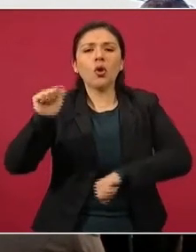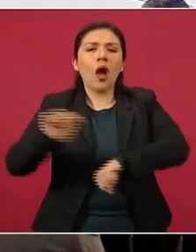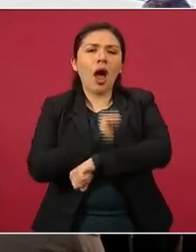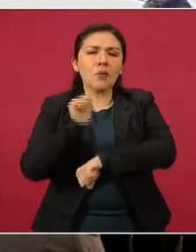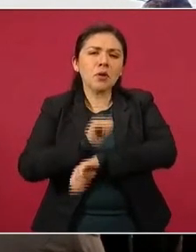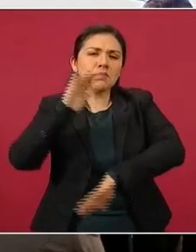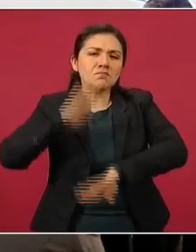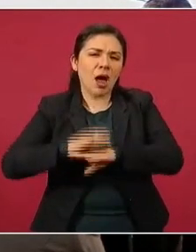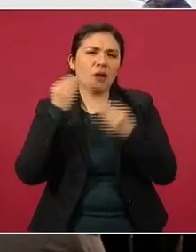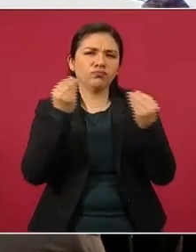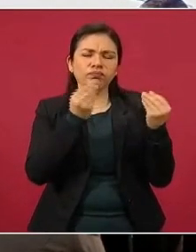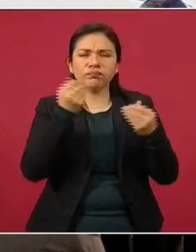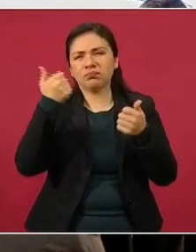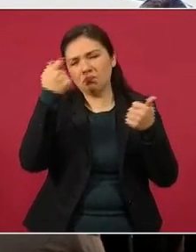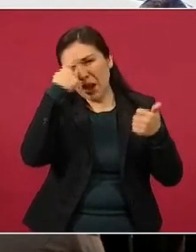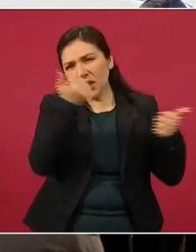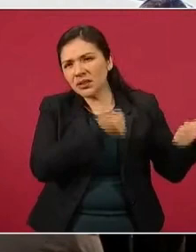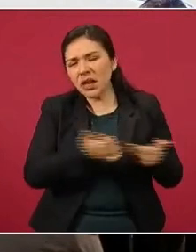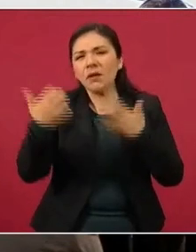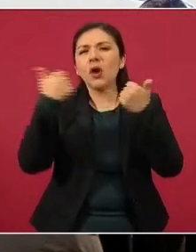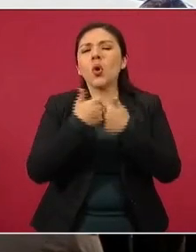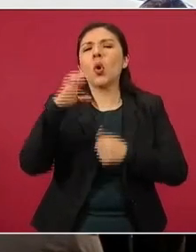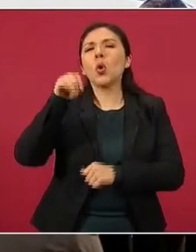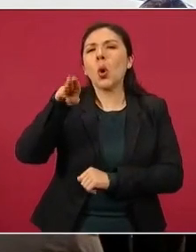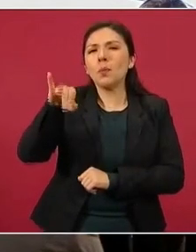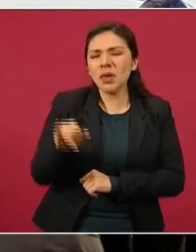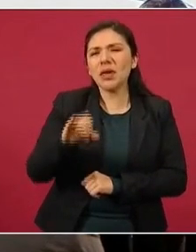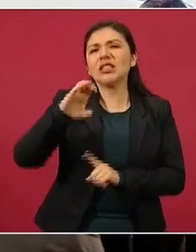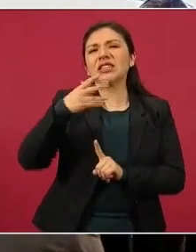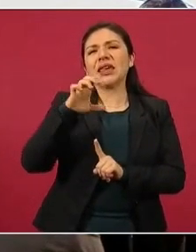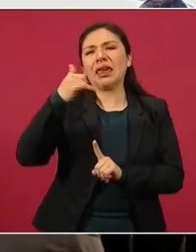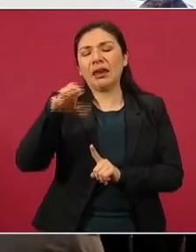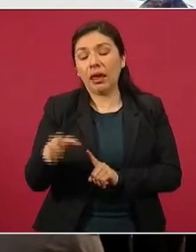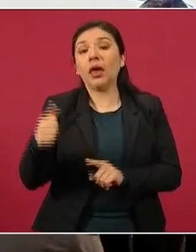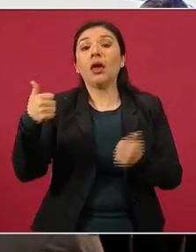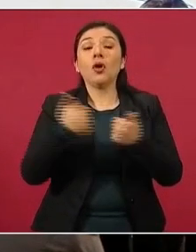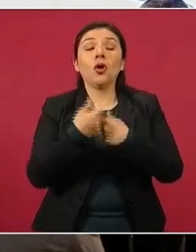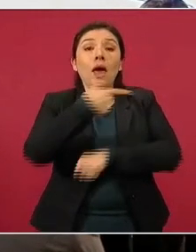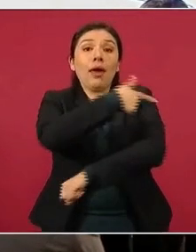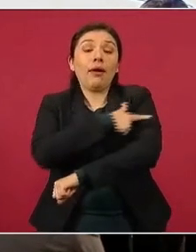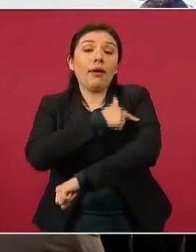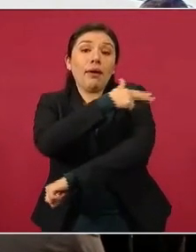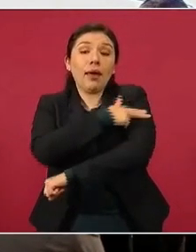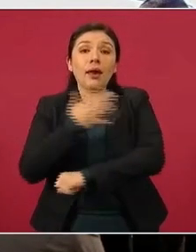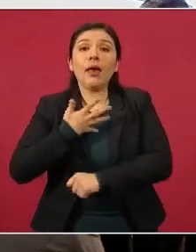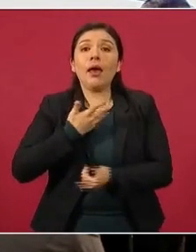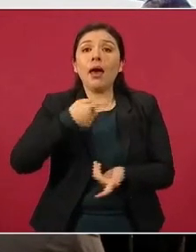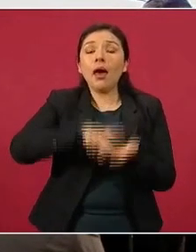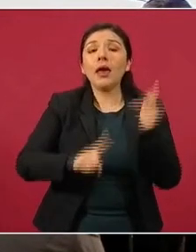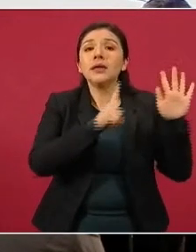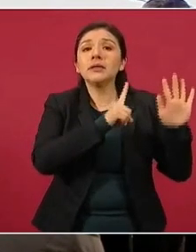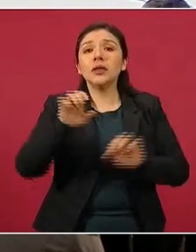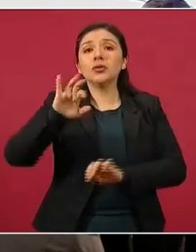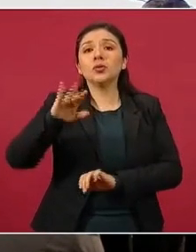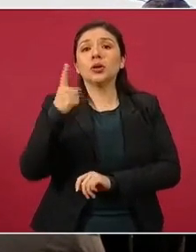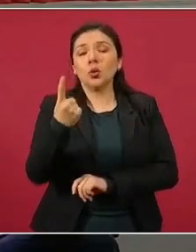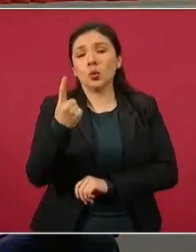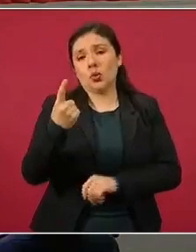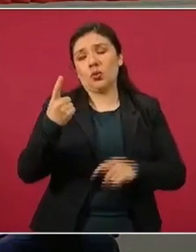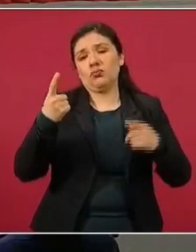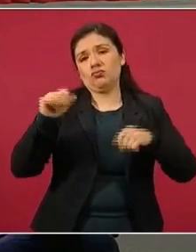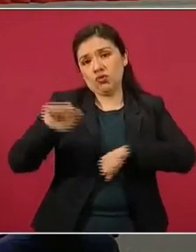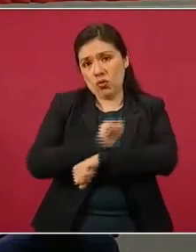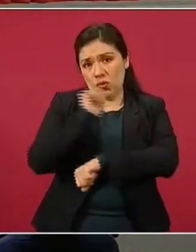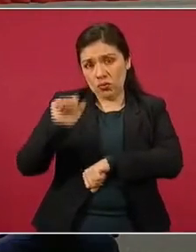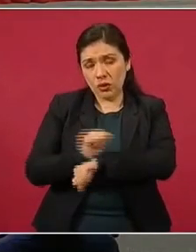45 Cheyens y cuatro Jumbis. Por parte de la Guardia Nacional, 151 efectivos, 32